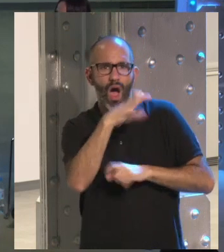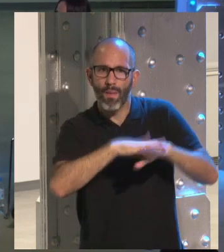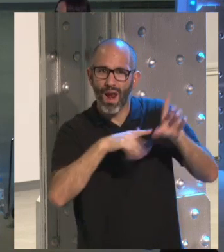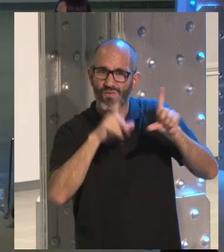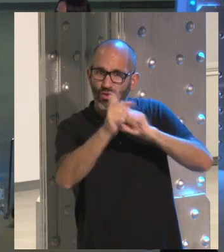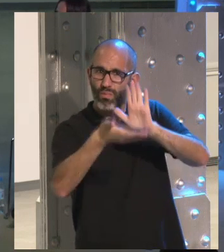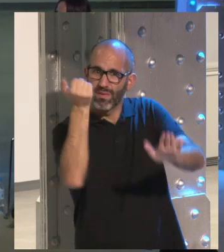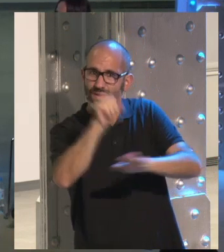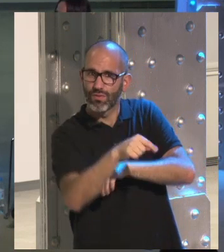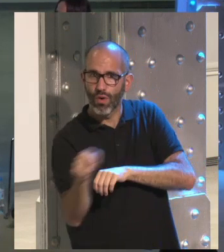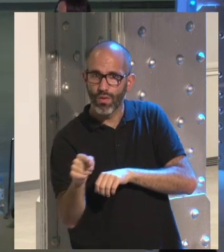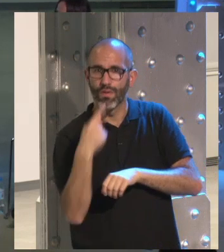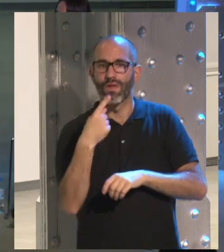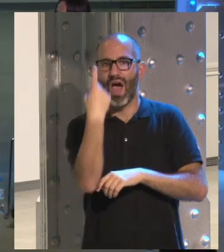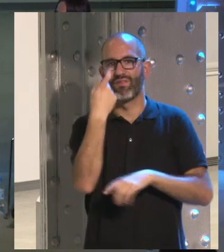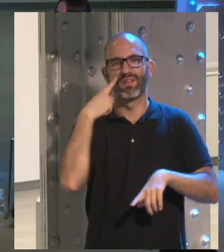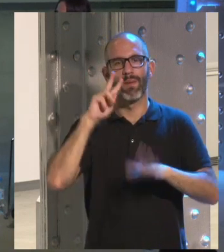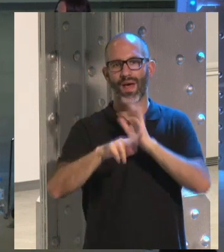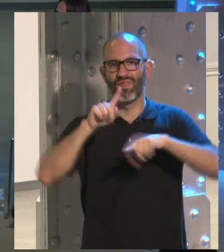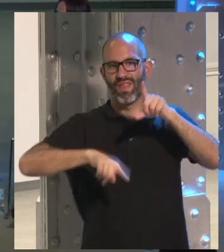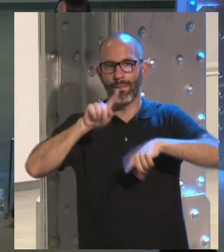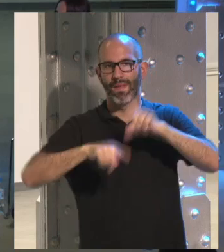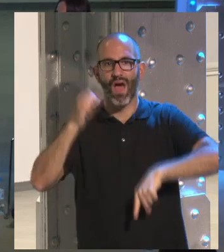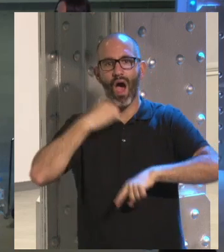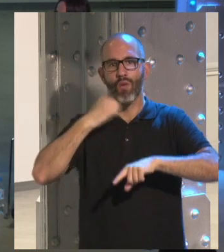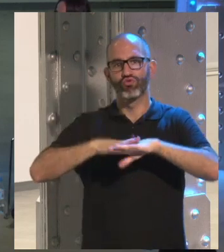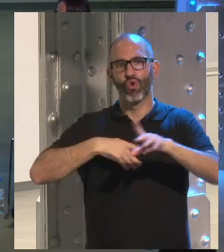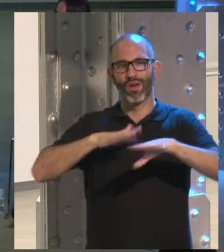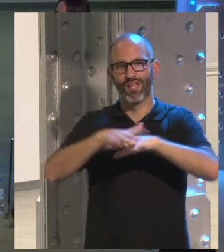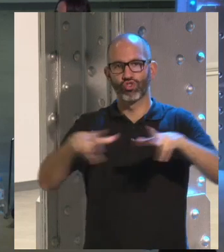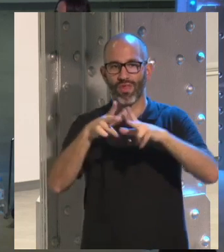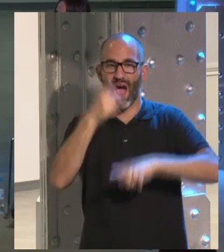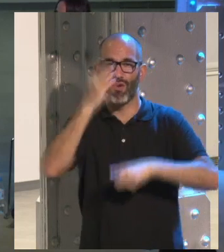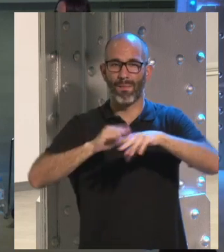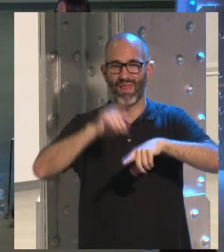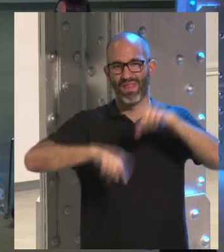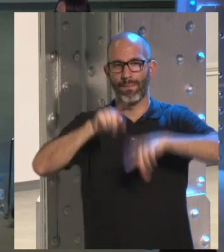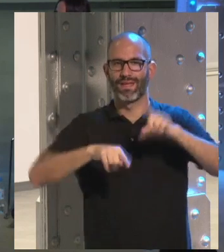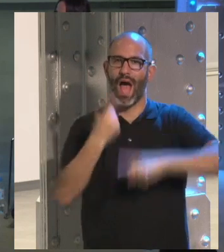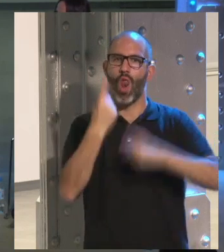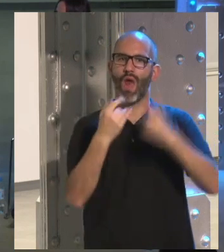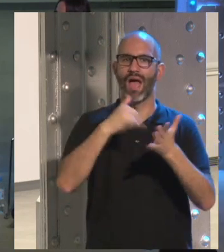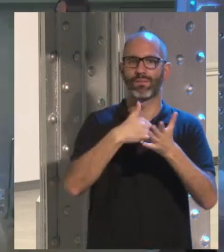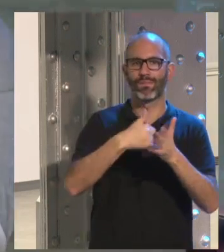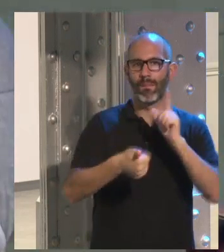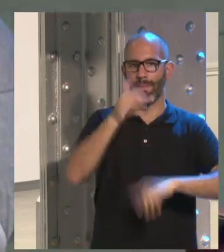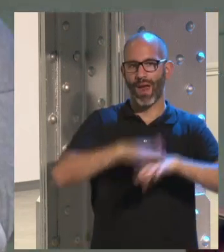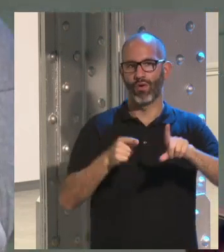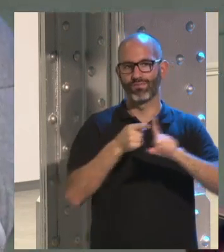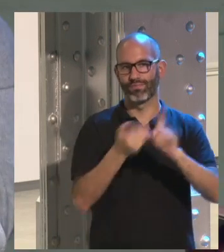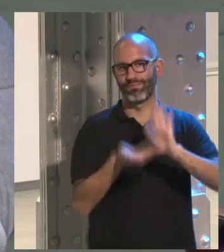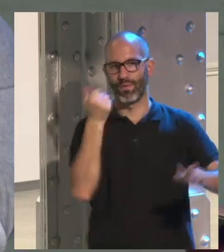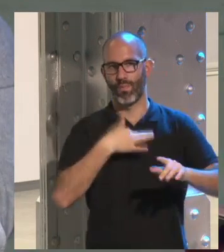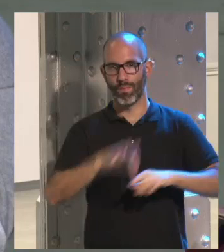red social o no? Bueno, habría que mirar las políticas de abuso de la red social. Hay algunas que son más sensibles que otras en la retirada de determinadas